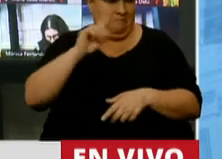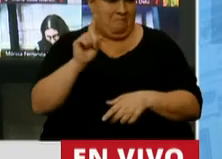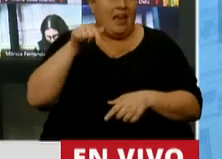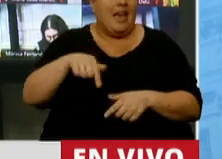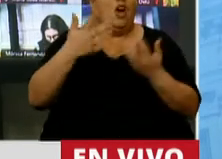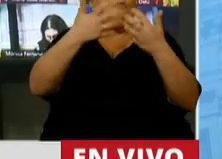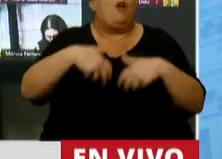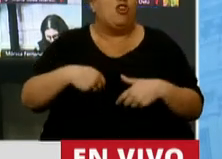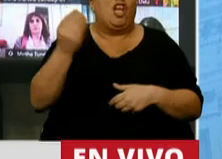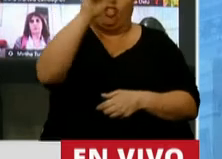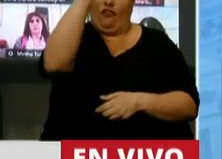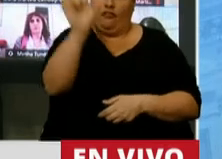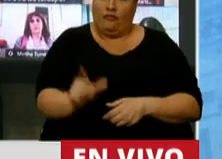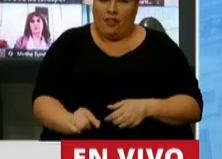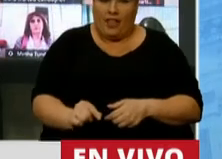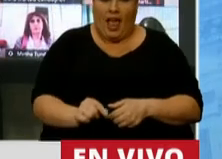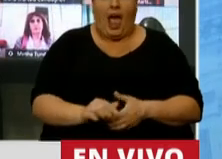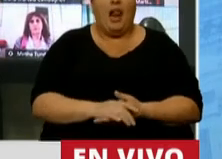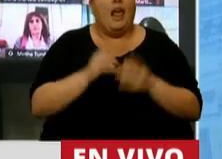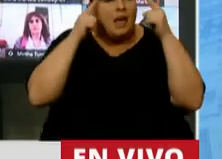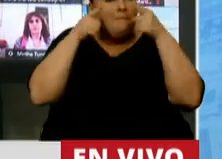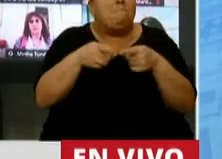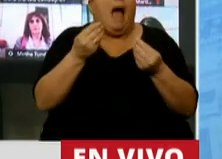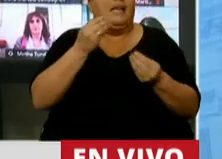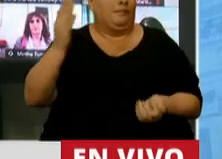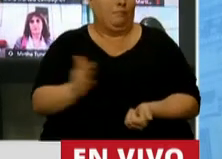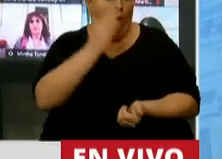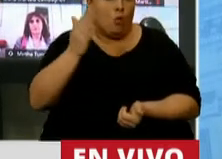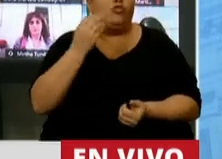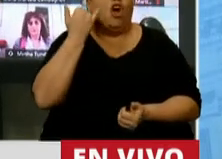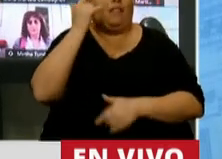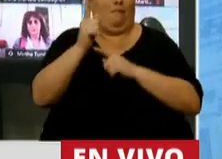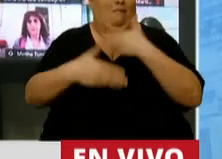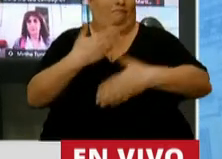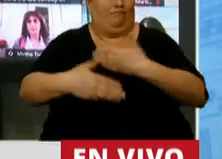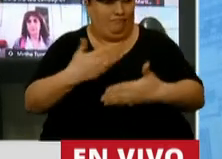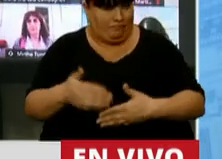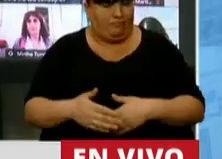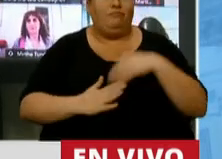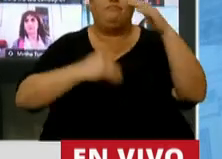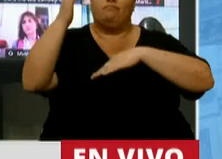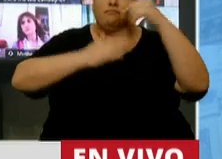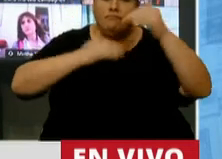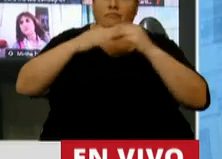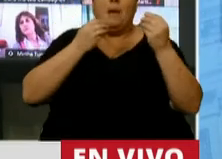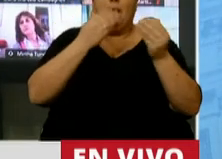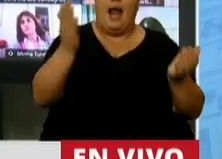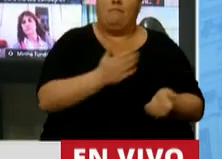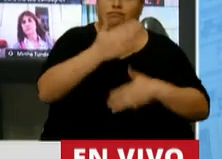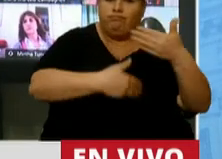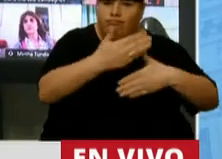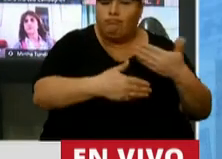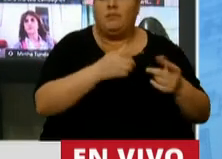Este es un proyecto federal con el eje en la producción y el desarrollo. Infraestructura productiva